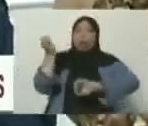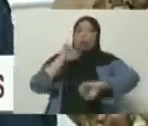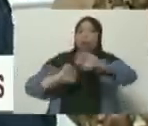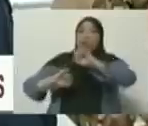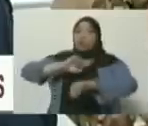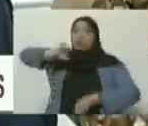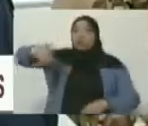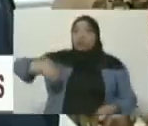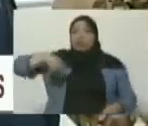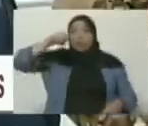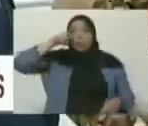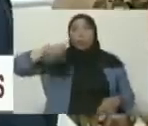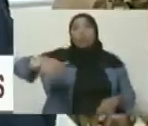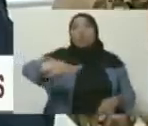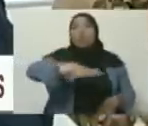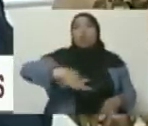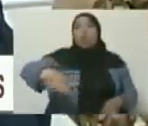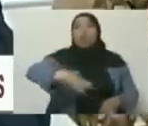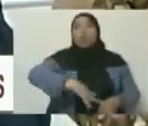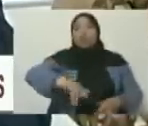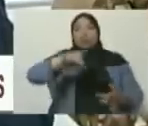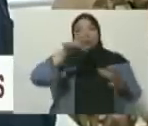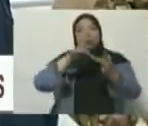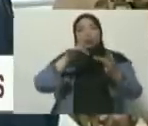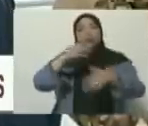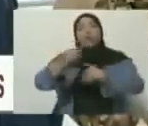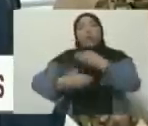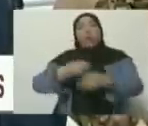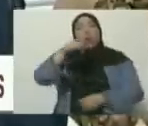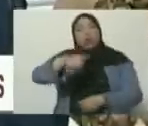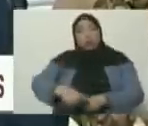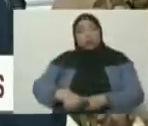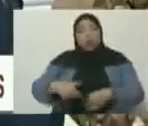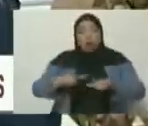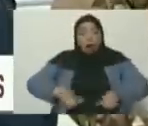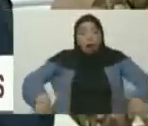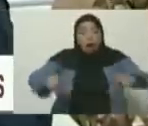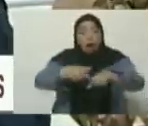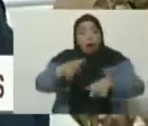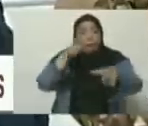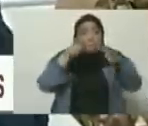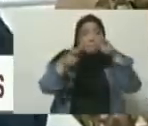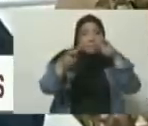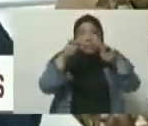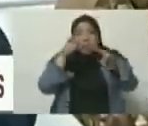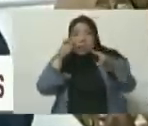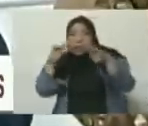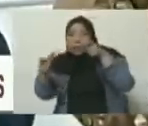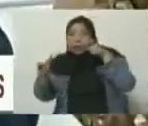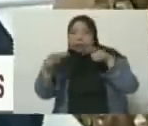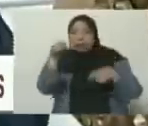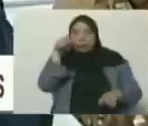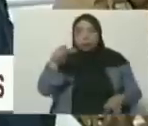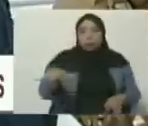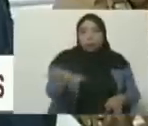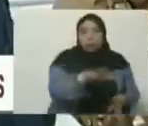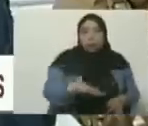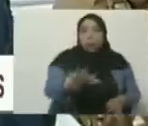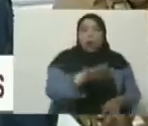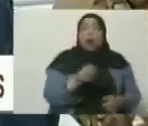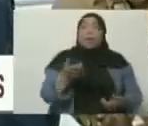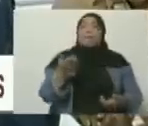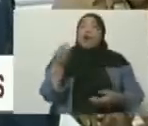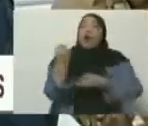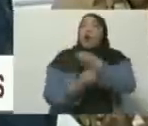nuestro pueblo y estaremos trabajando, monitoreando, desde el puesto de comando presidencial, de los puestos de comando alternos,